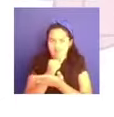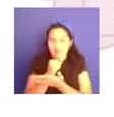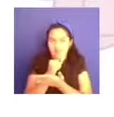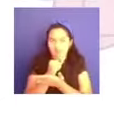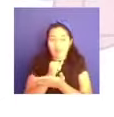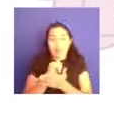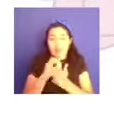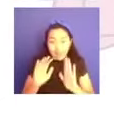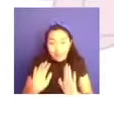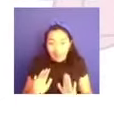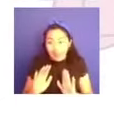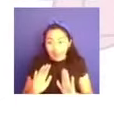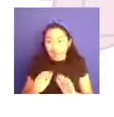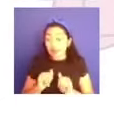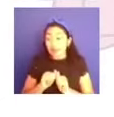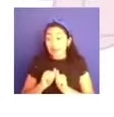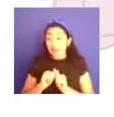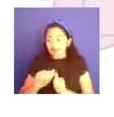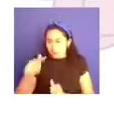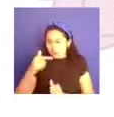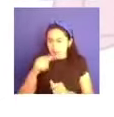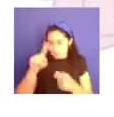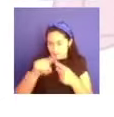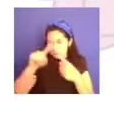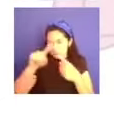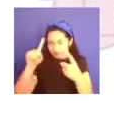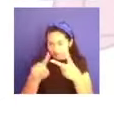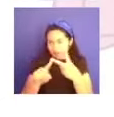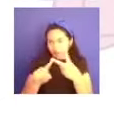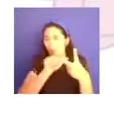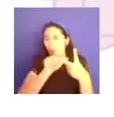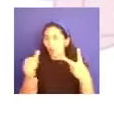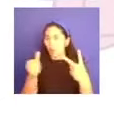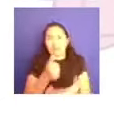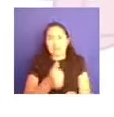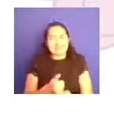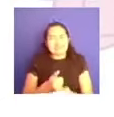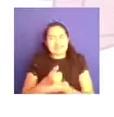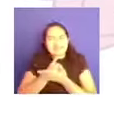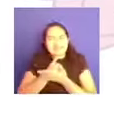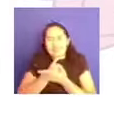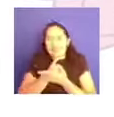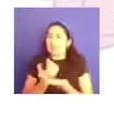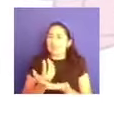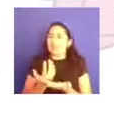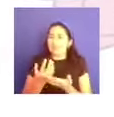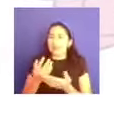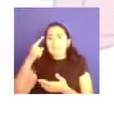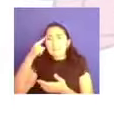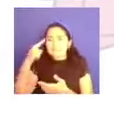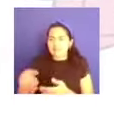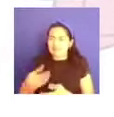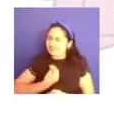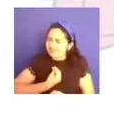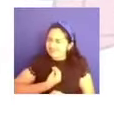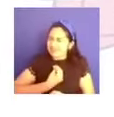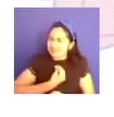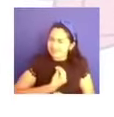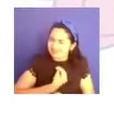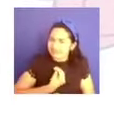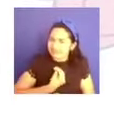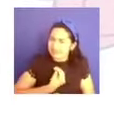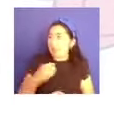para poder aprender y fortalecernos de estas nuevas realidades sociales y de la vida cotidiana y de seguir abonando